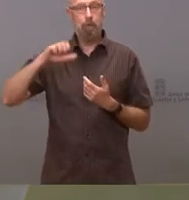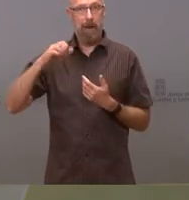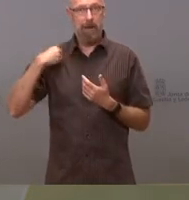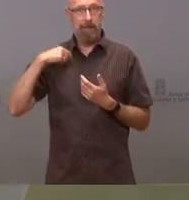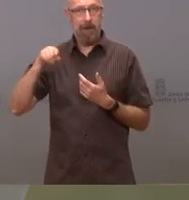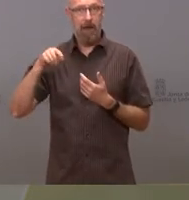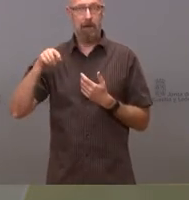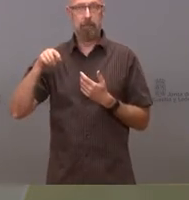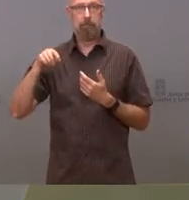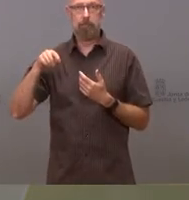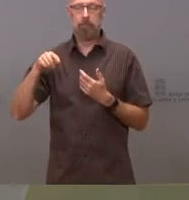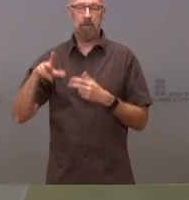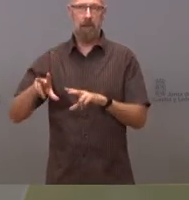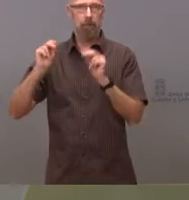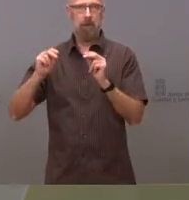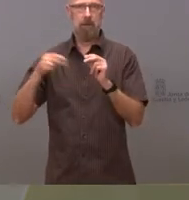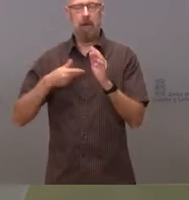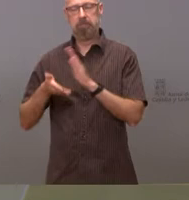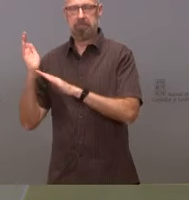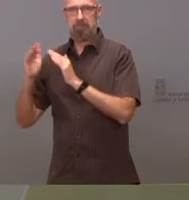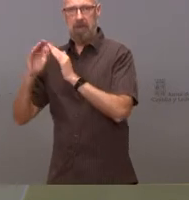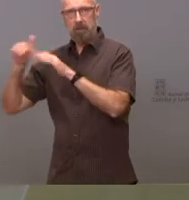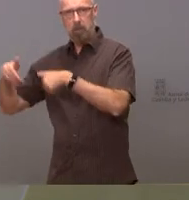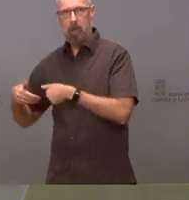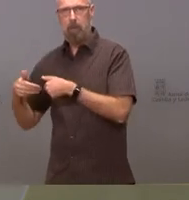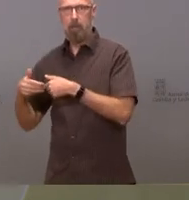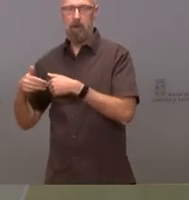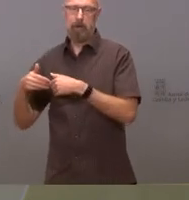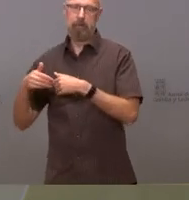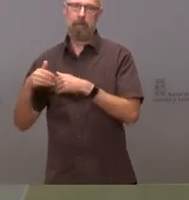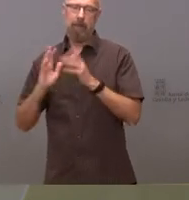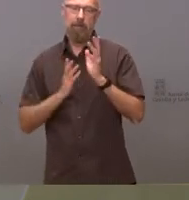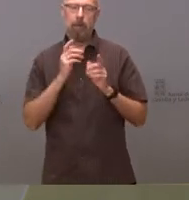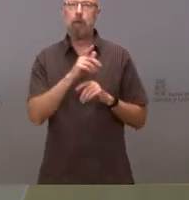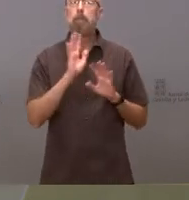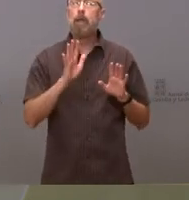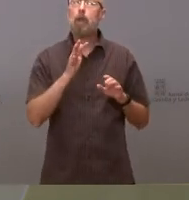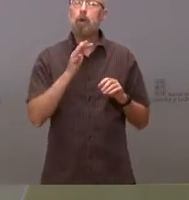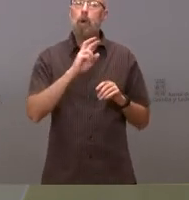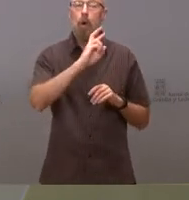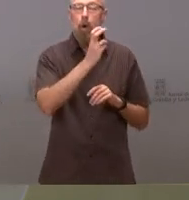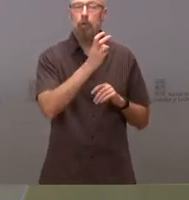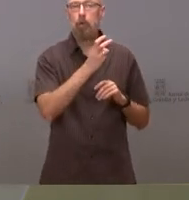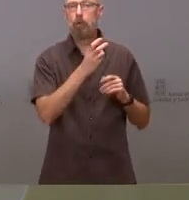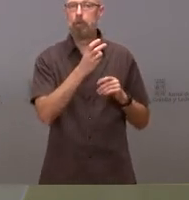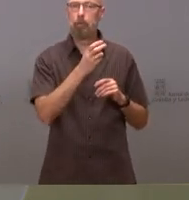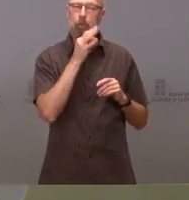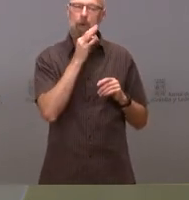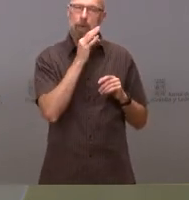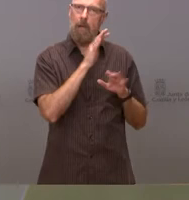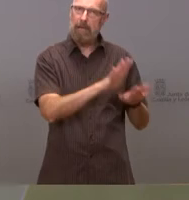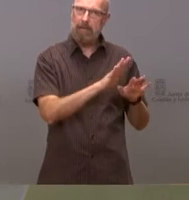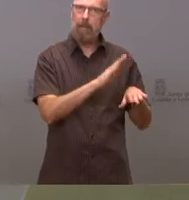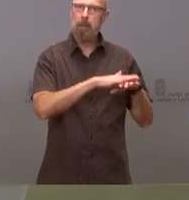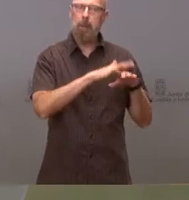incendio de Navalacruz y Cepeda de la Mora, pero ahí van a quedar durante mucho tiempo numerosos medios para las labores